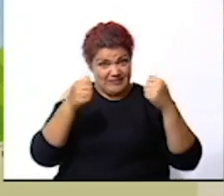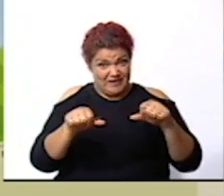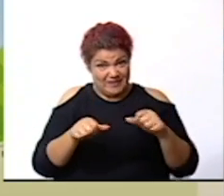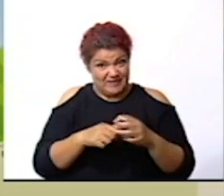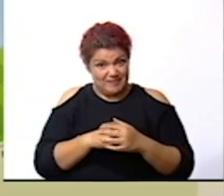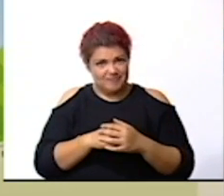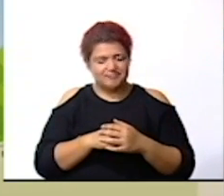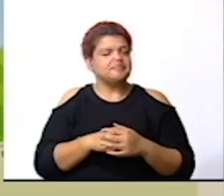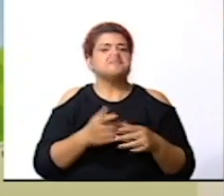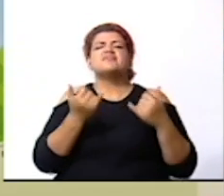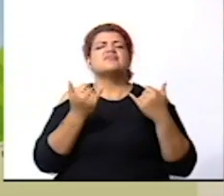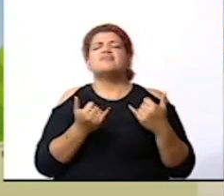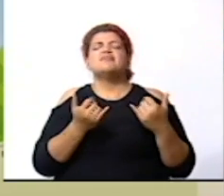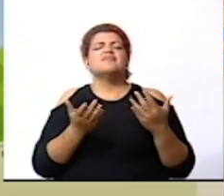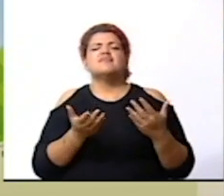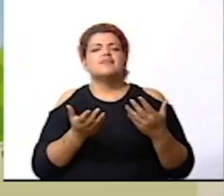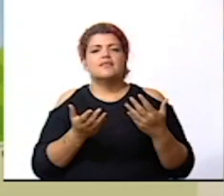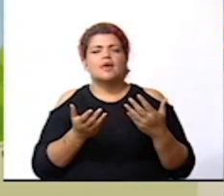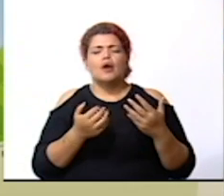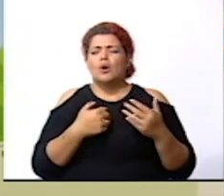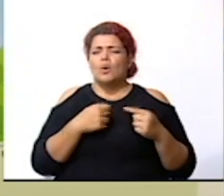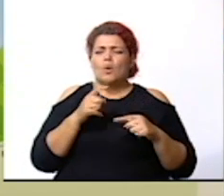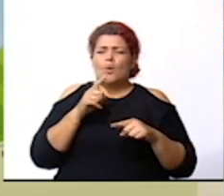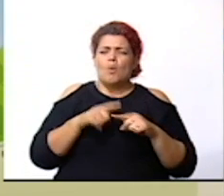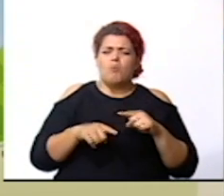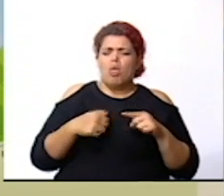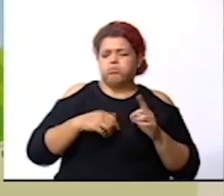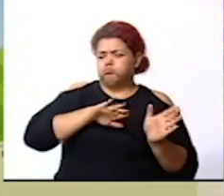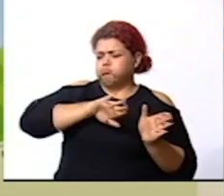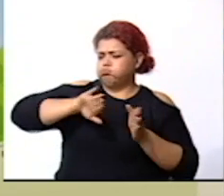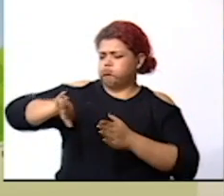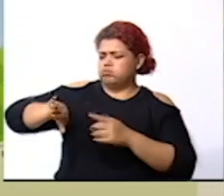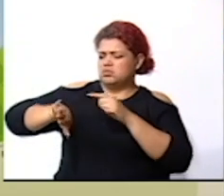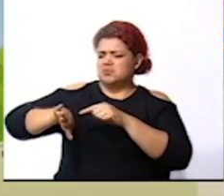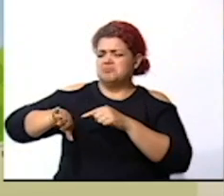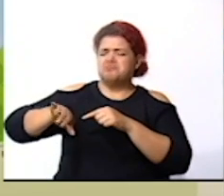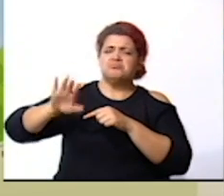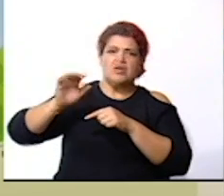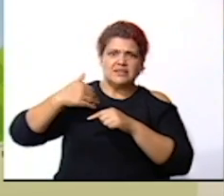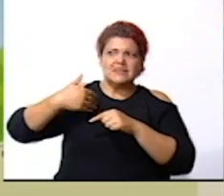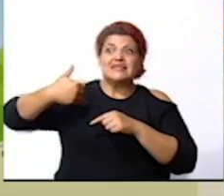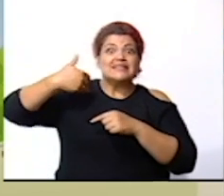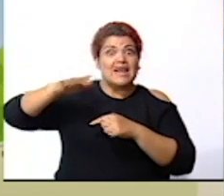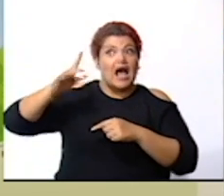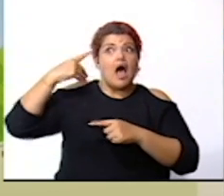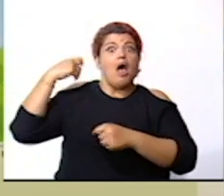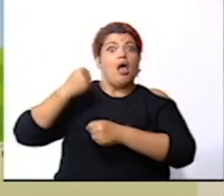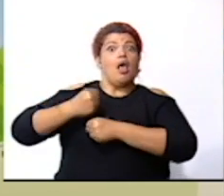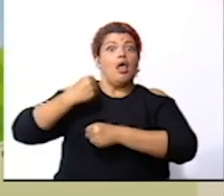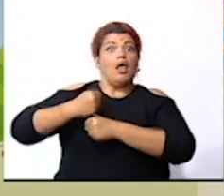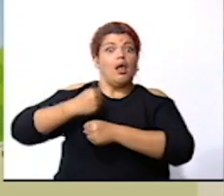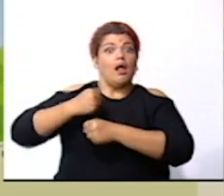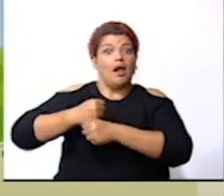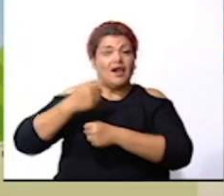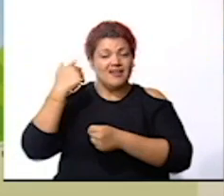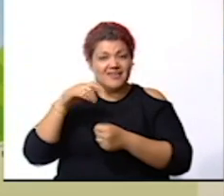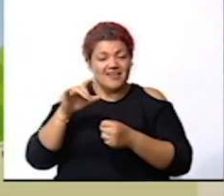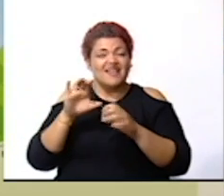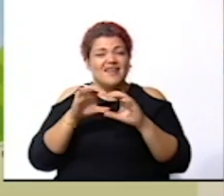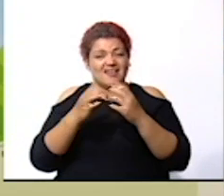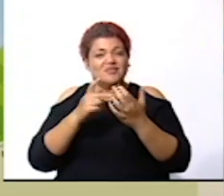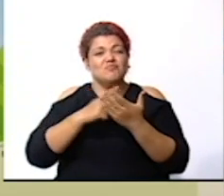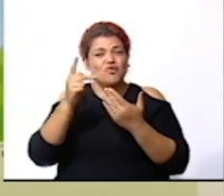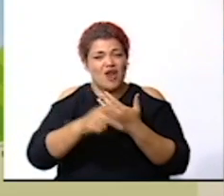ahora no podemos dejar de lado que nosotros hemos trabajado durante todos estos programas